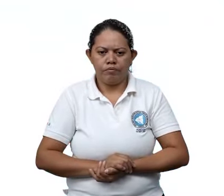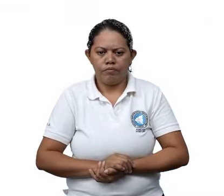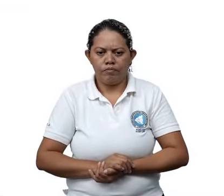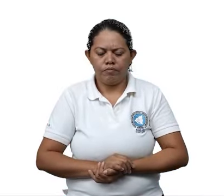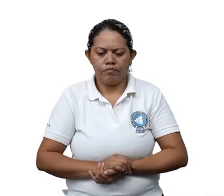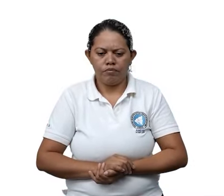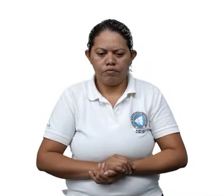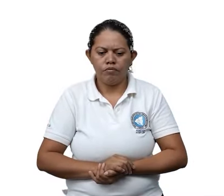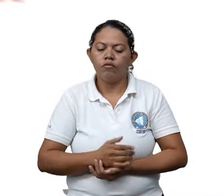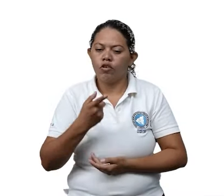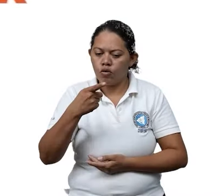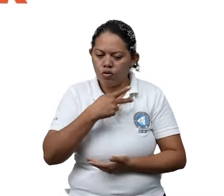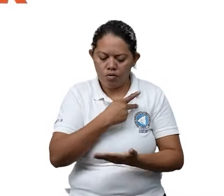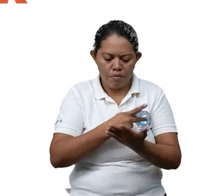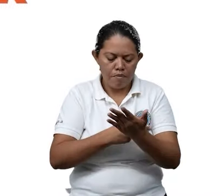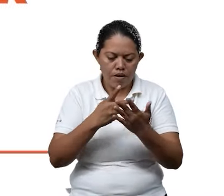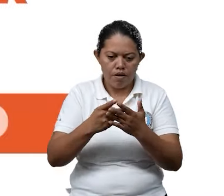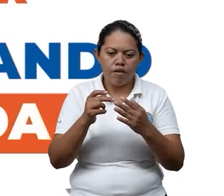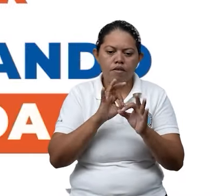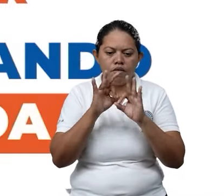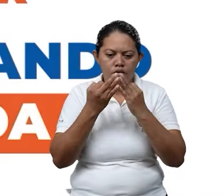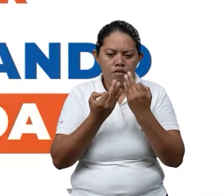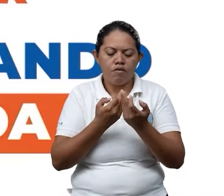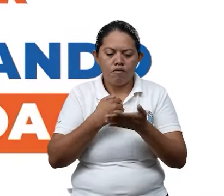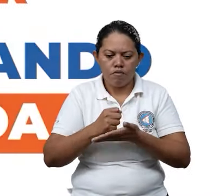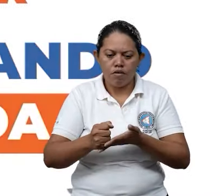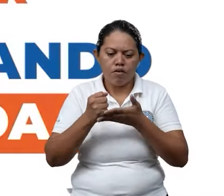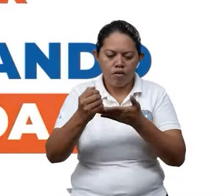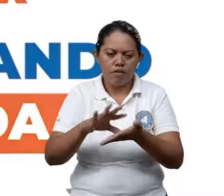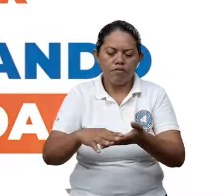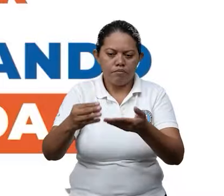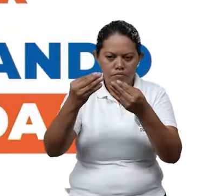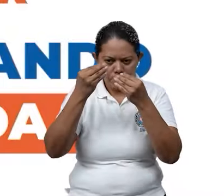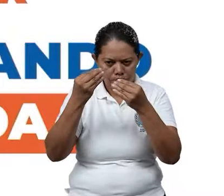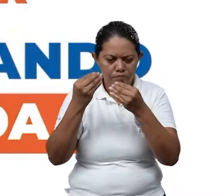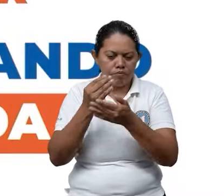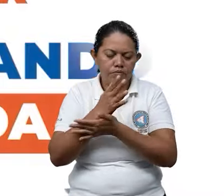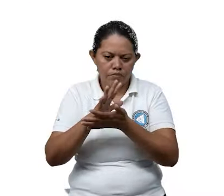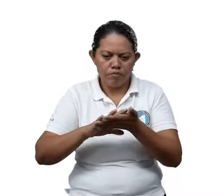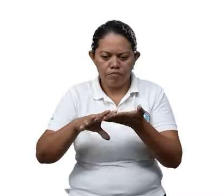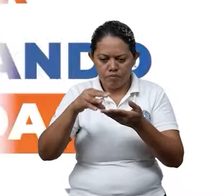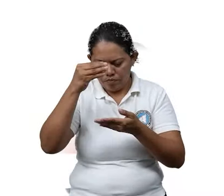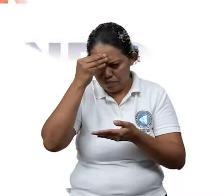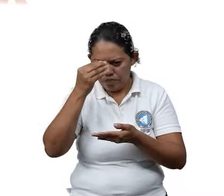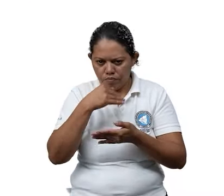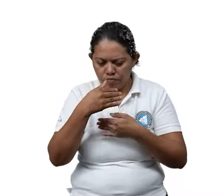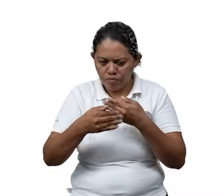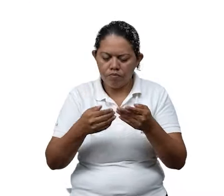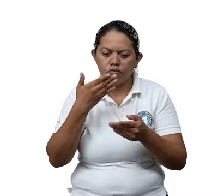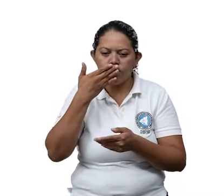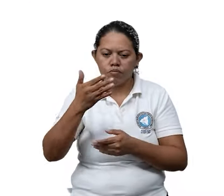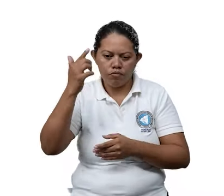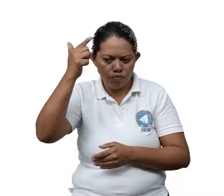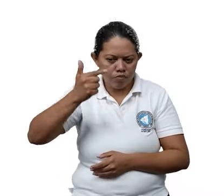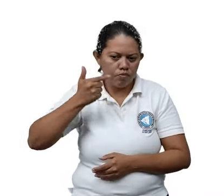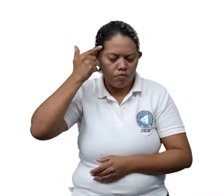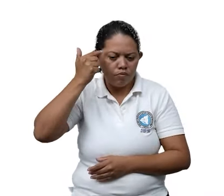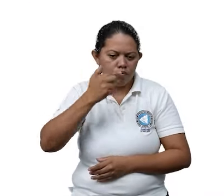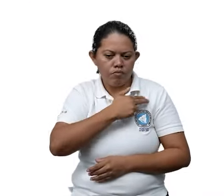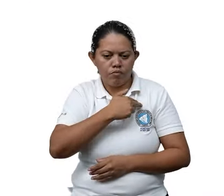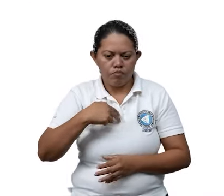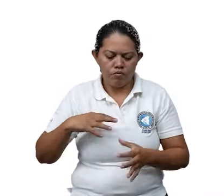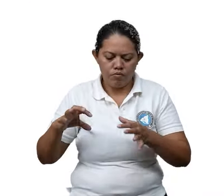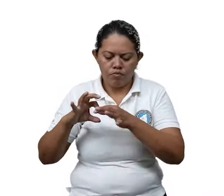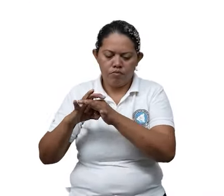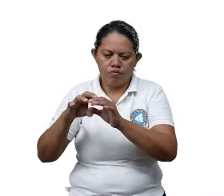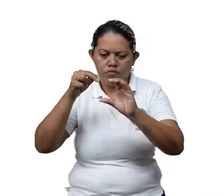Con nuestro plan de respuesta familiar nos seguimos preparando para proteger la vida. Gobierno de Reconciliación y Unidad